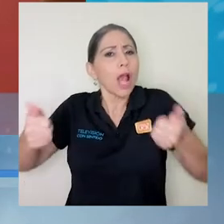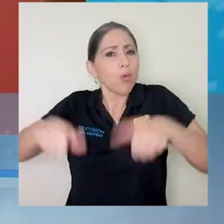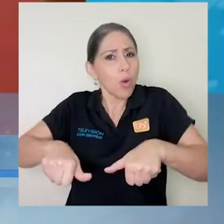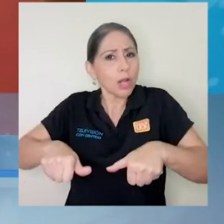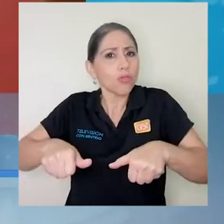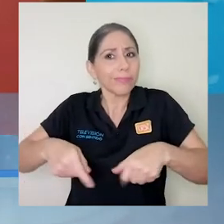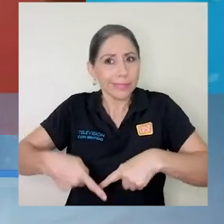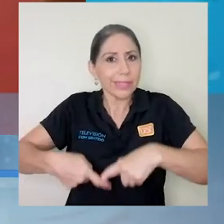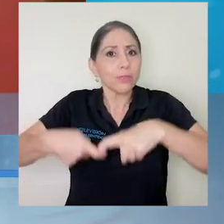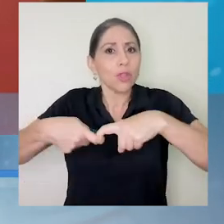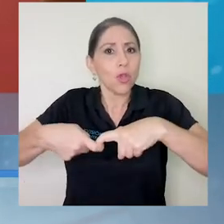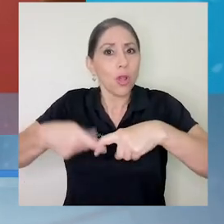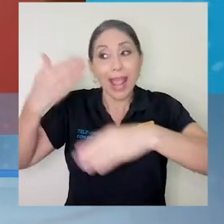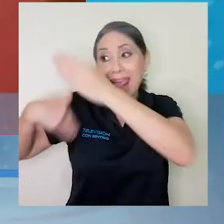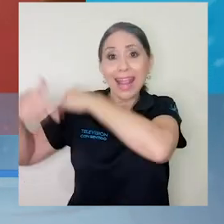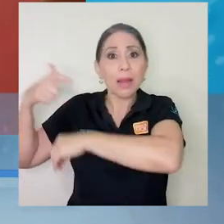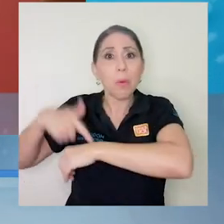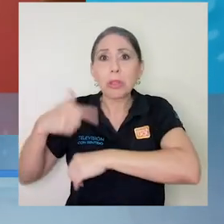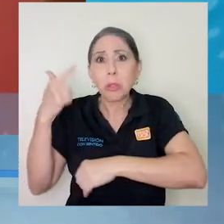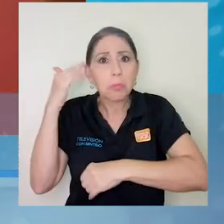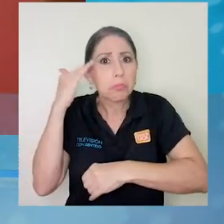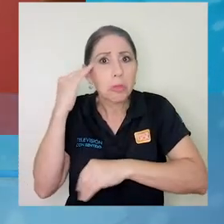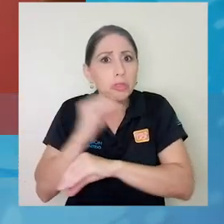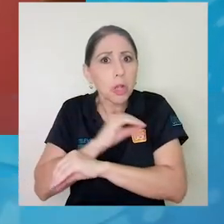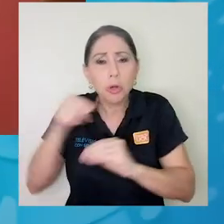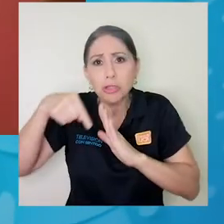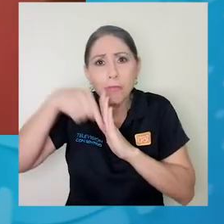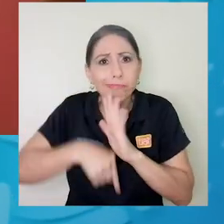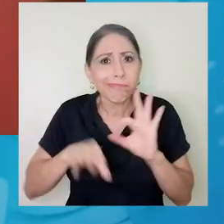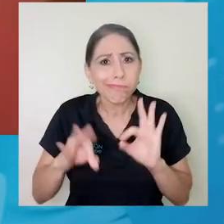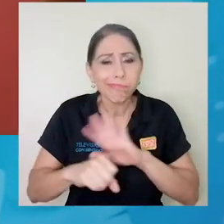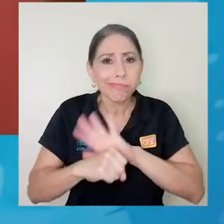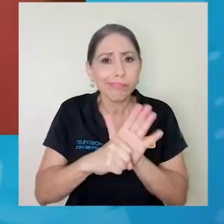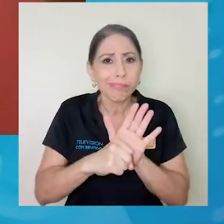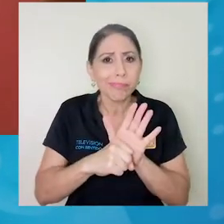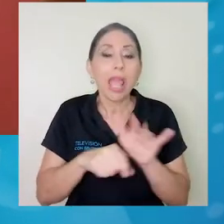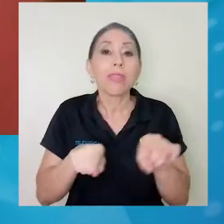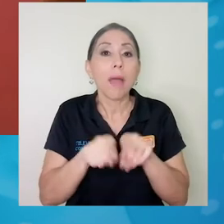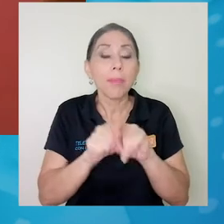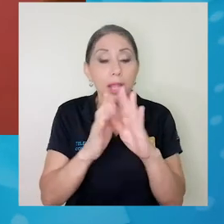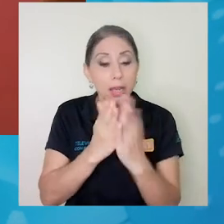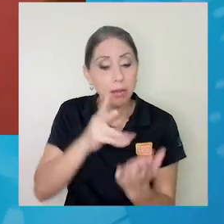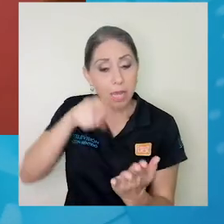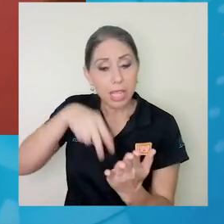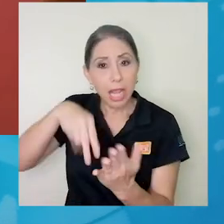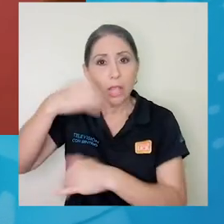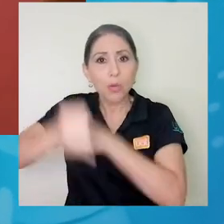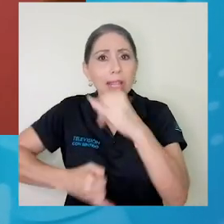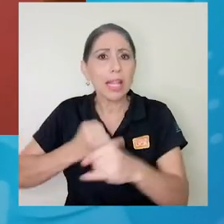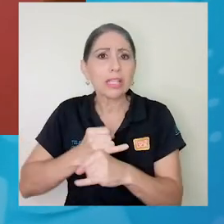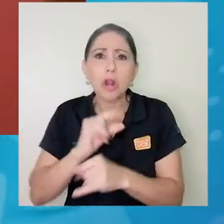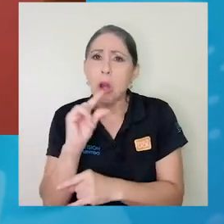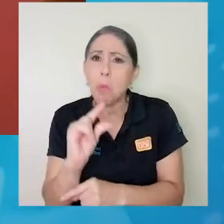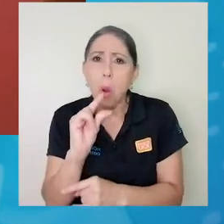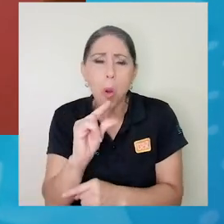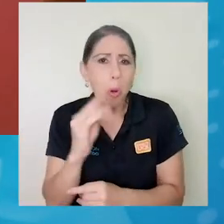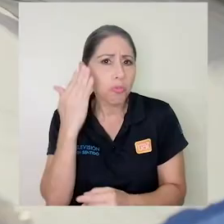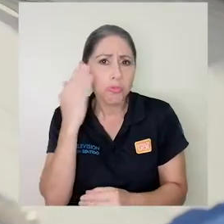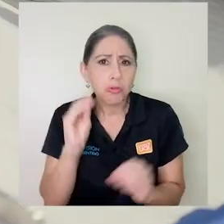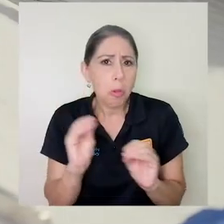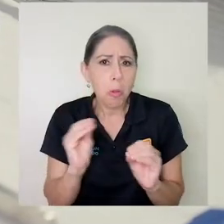pues en ese momento no se conocía bien sobre el virus, lo que había a nivel de la literatura internacional era muy poco,